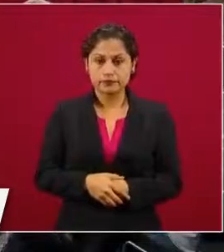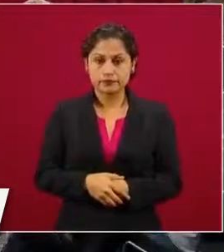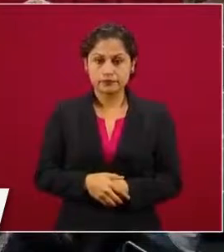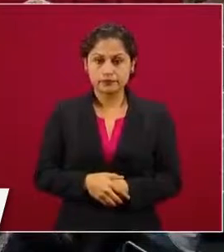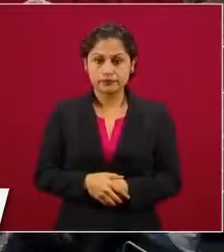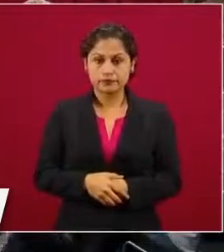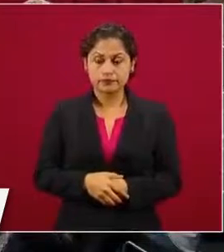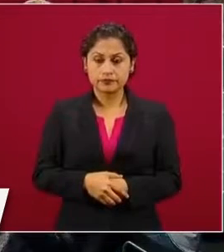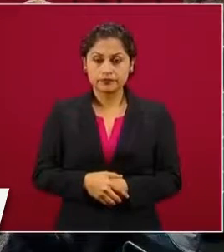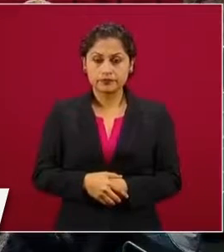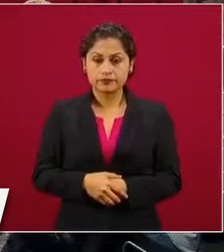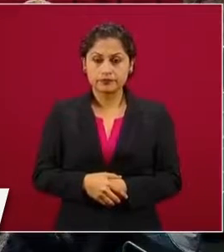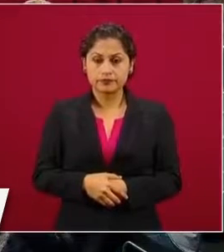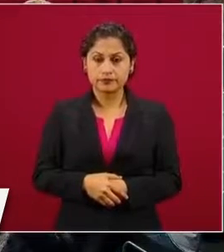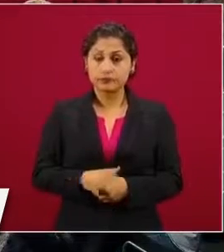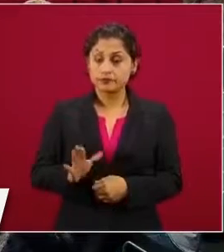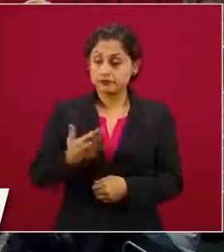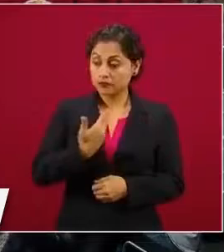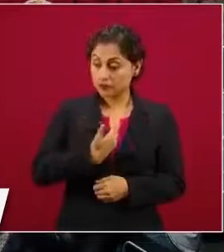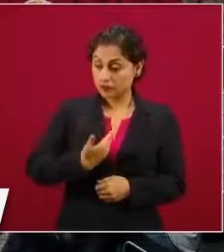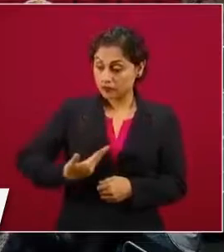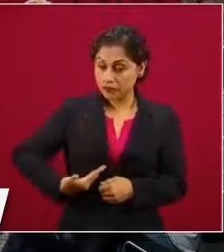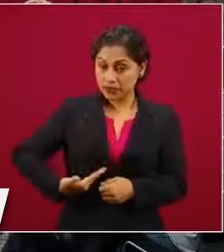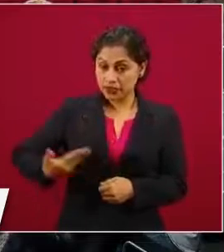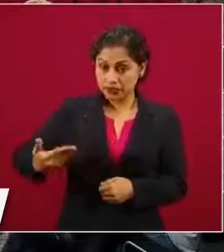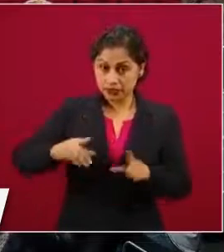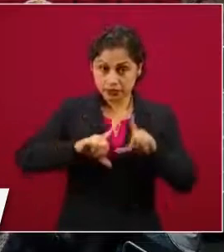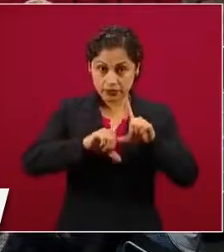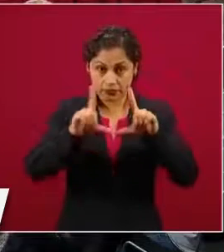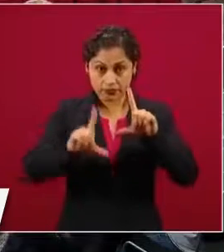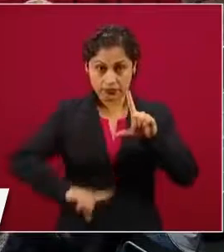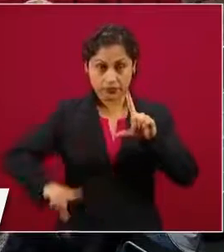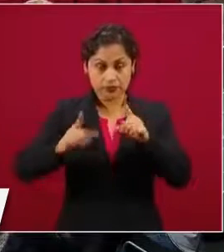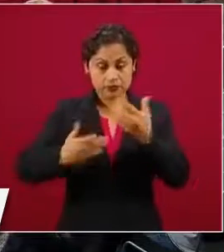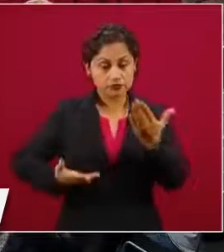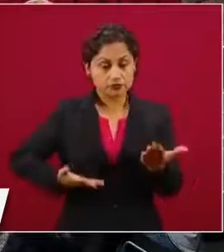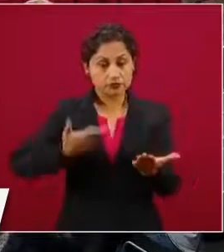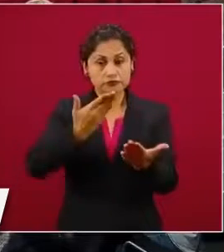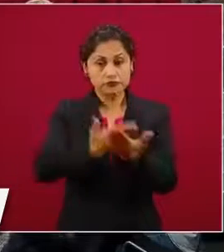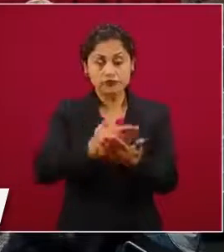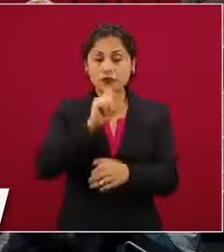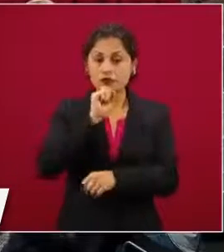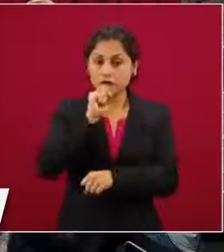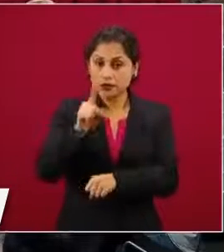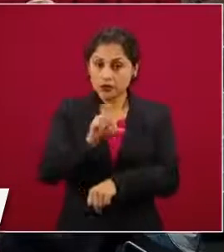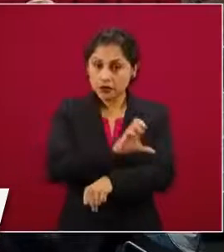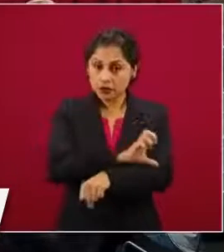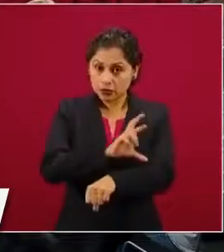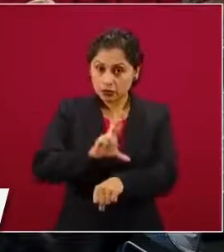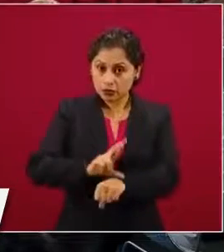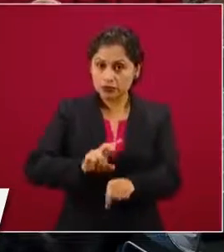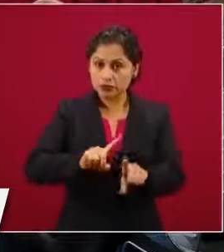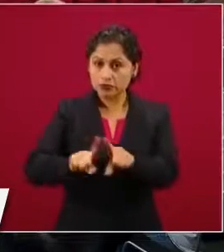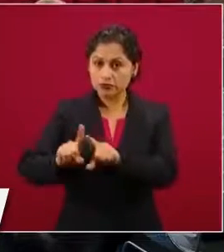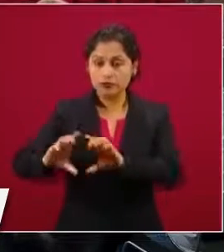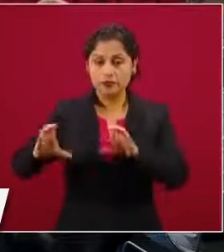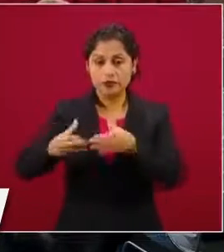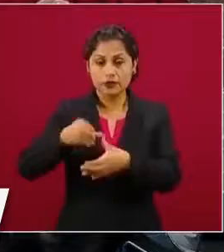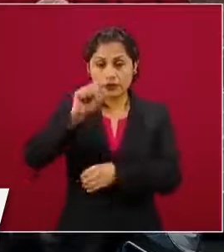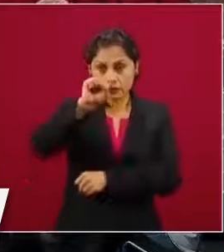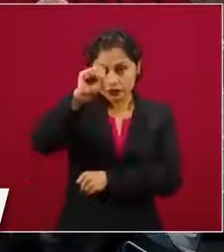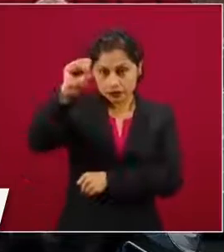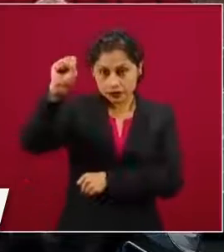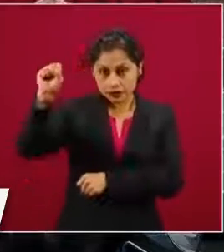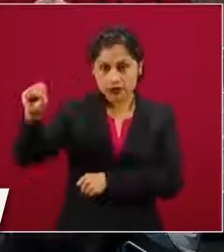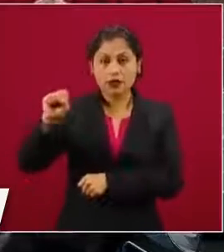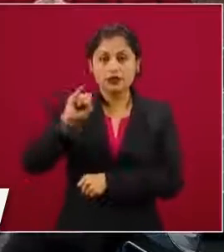A iniciativa del señor presidente de la República y con el apoyo y coordinación de los sindicatos, el Sindicato Nacional de Trabajadores de